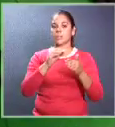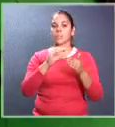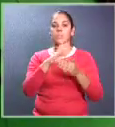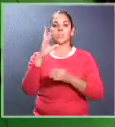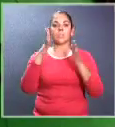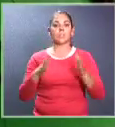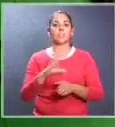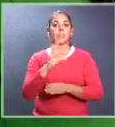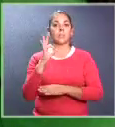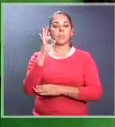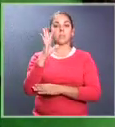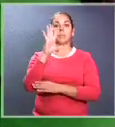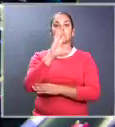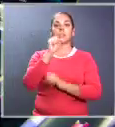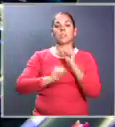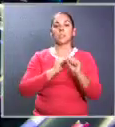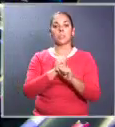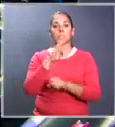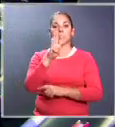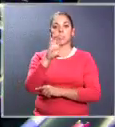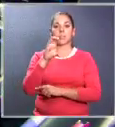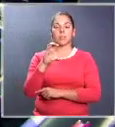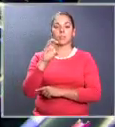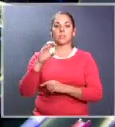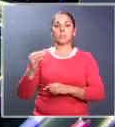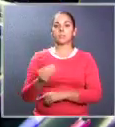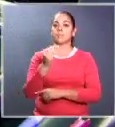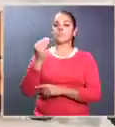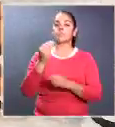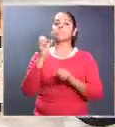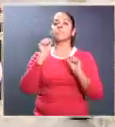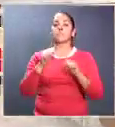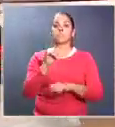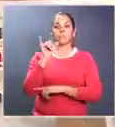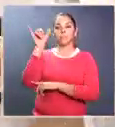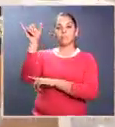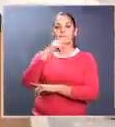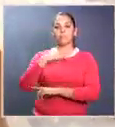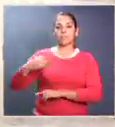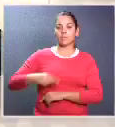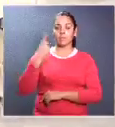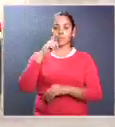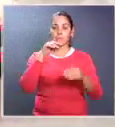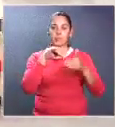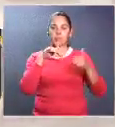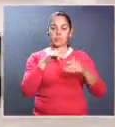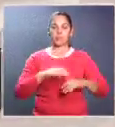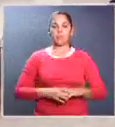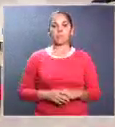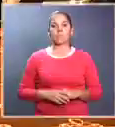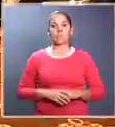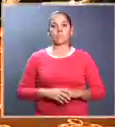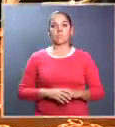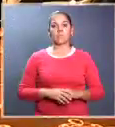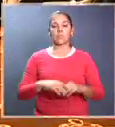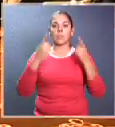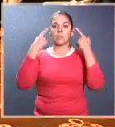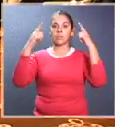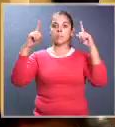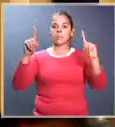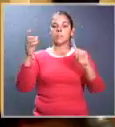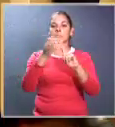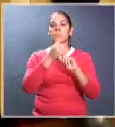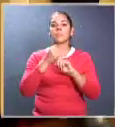próximos cinco años, 400 jóvenes tendrán la oportunidad de ir a estudiar a este país. Los